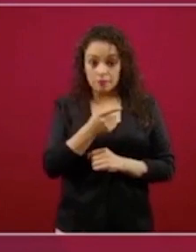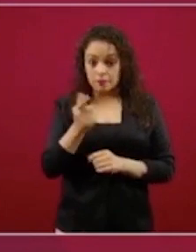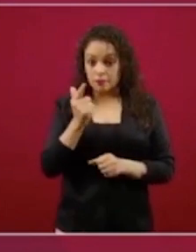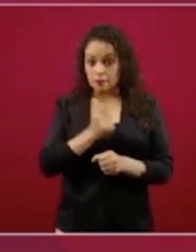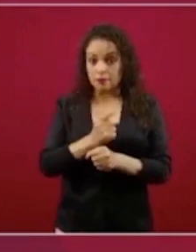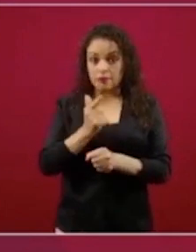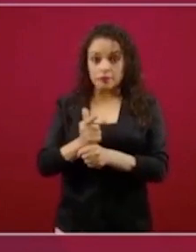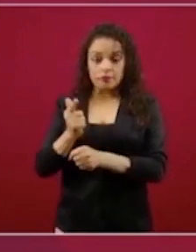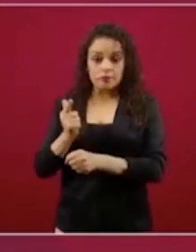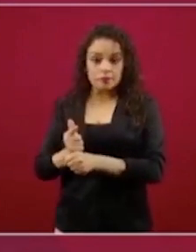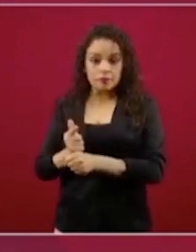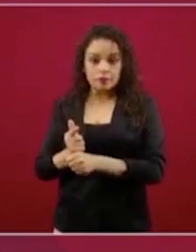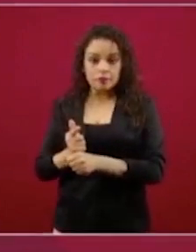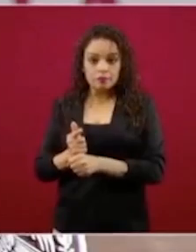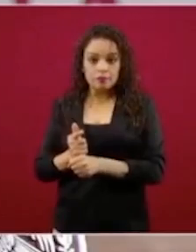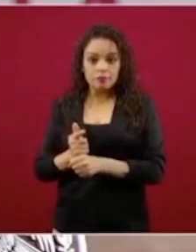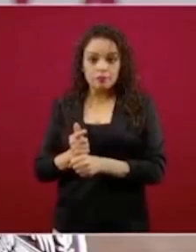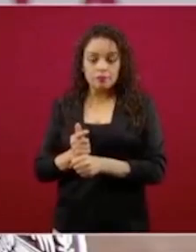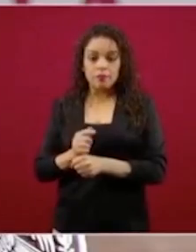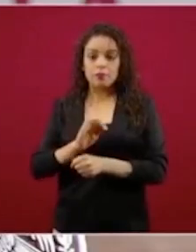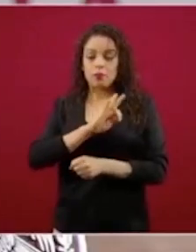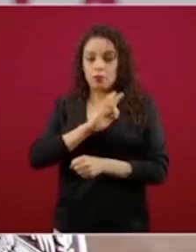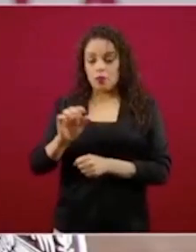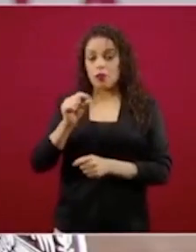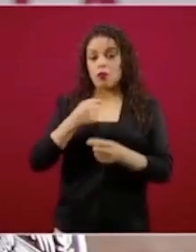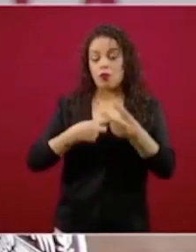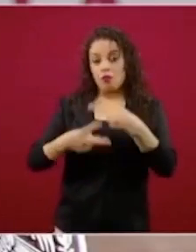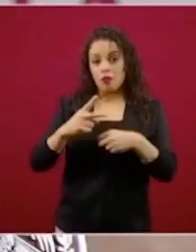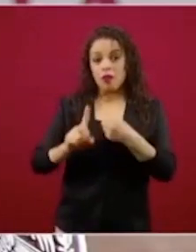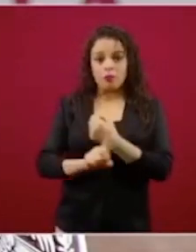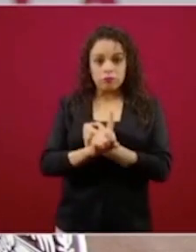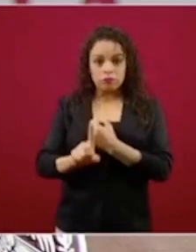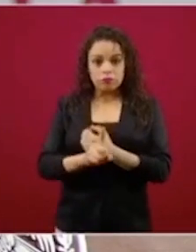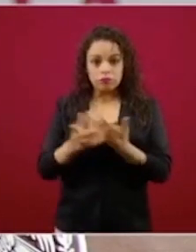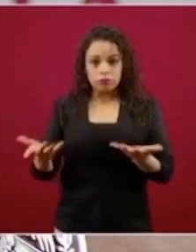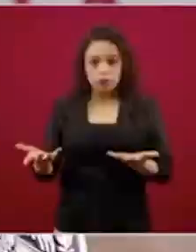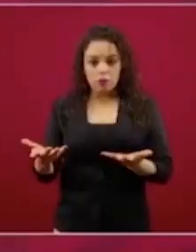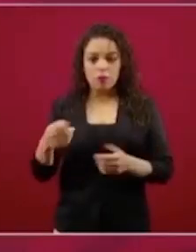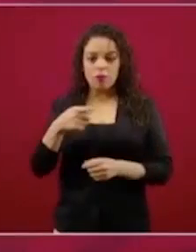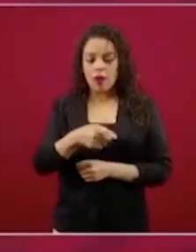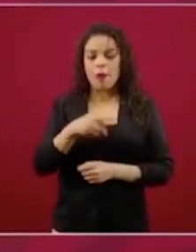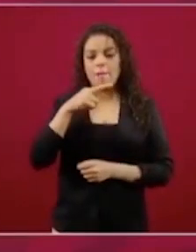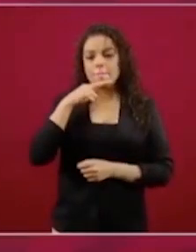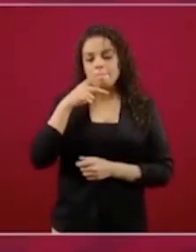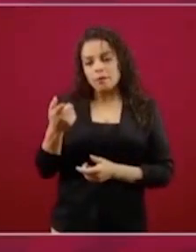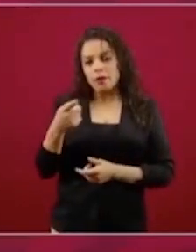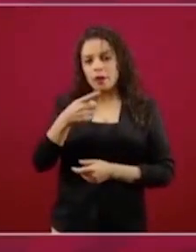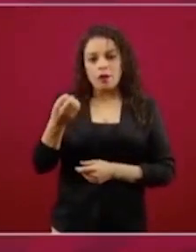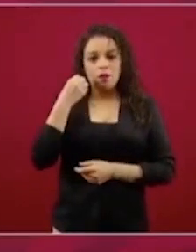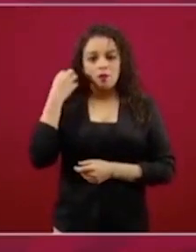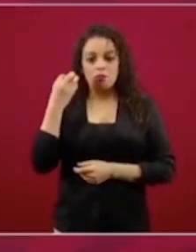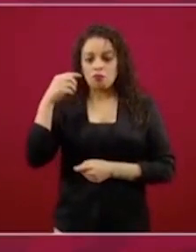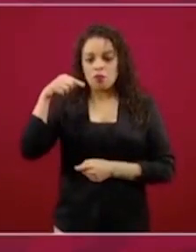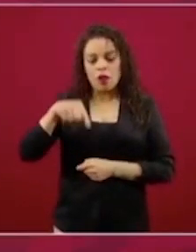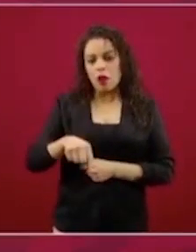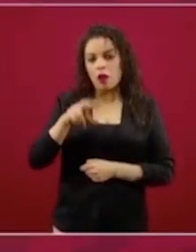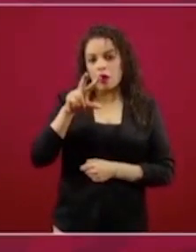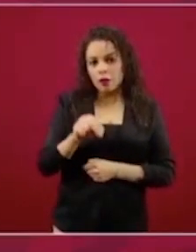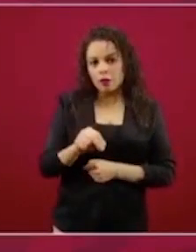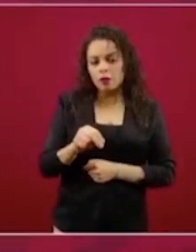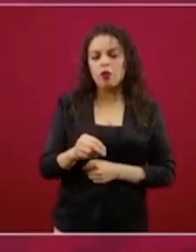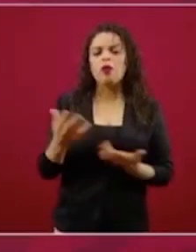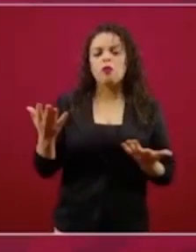seguirse haciendo la conferencia de esta manera, lo que podemos hacer es reducir el número,